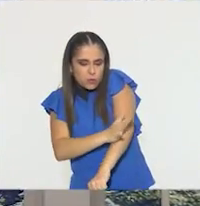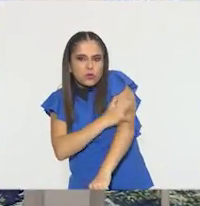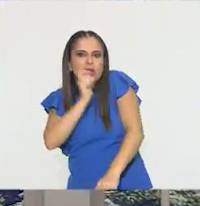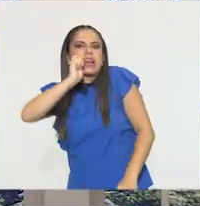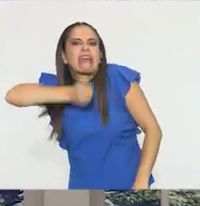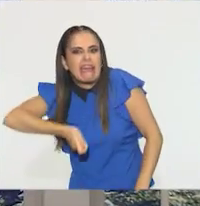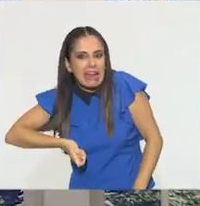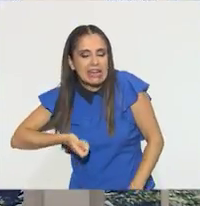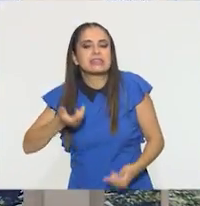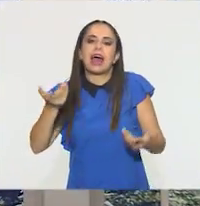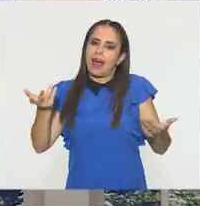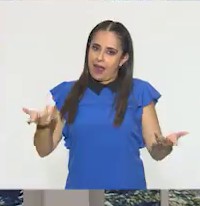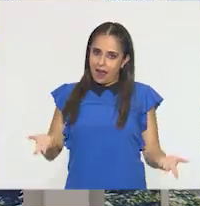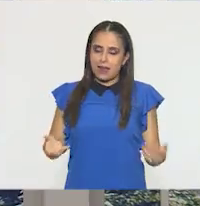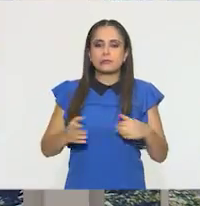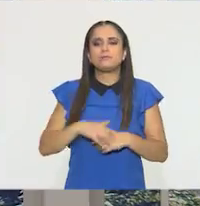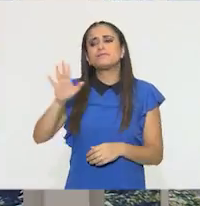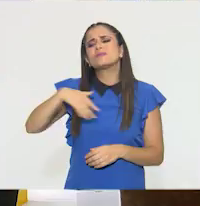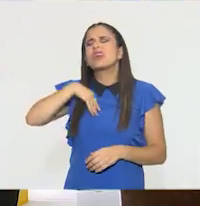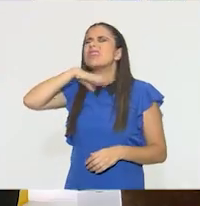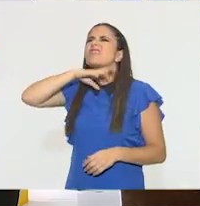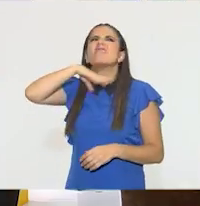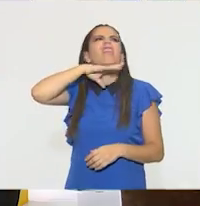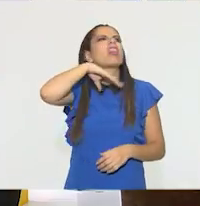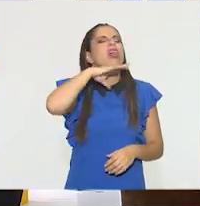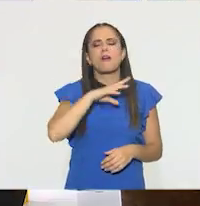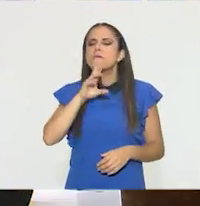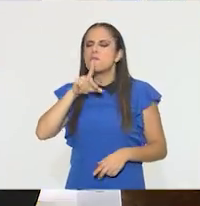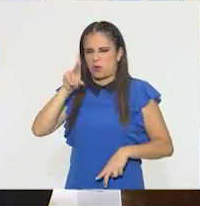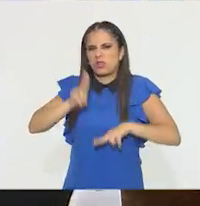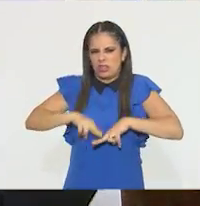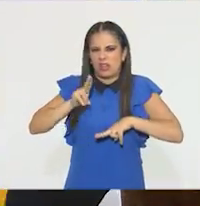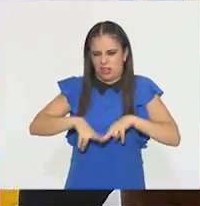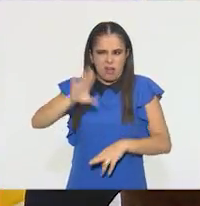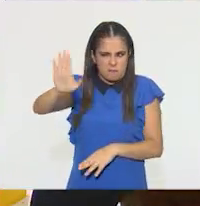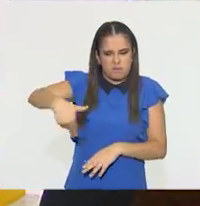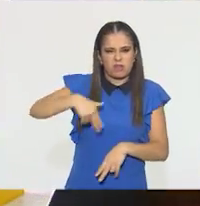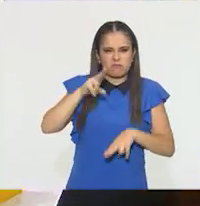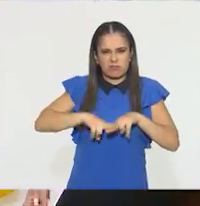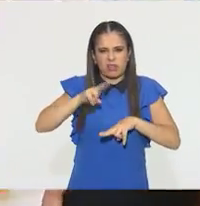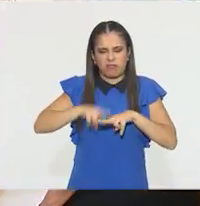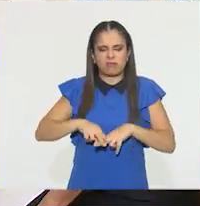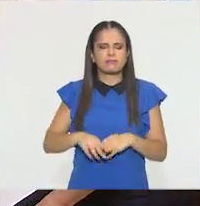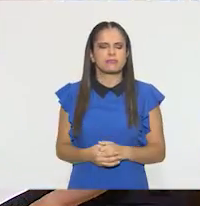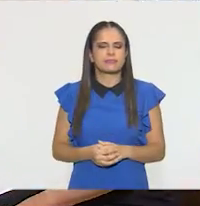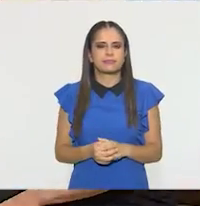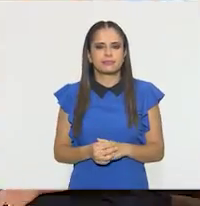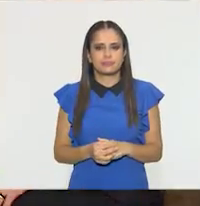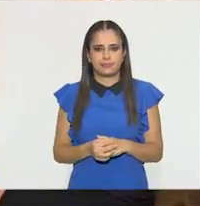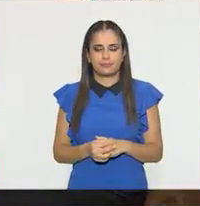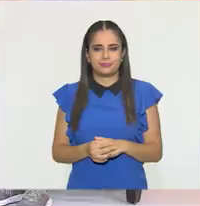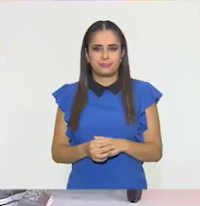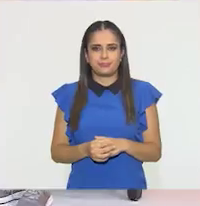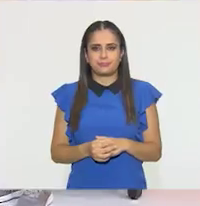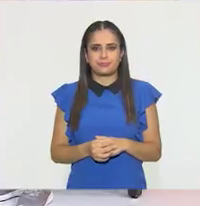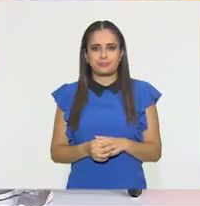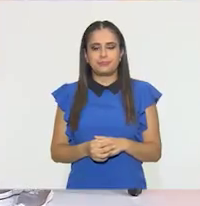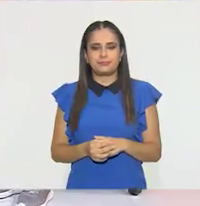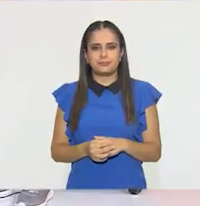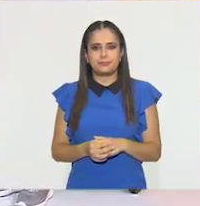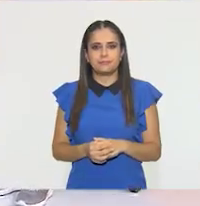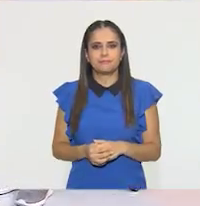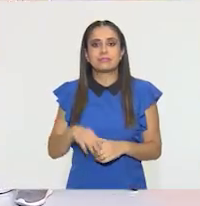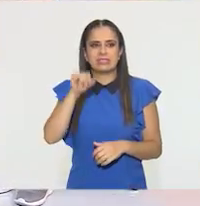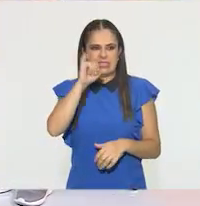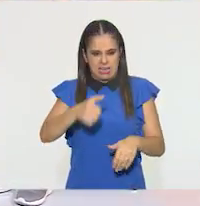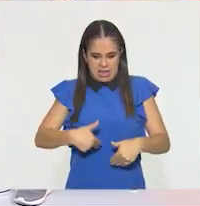ando un poquito distraído. Yo creo que mejor nos sentamos un poco, ¿no? Ok. Un poco de hambre. Ok. Yo sí. Sí,